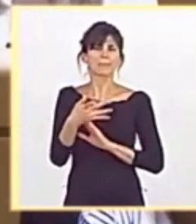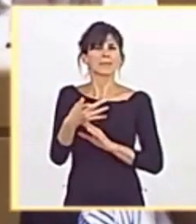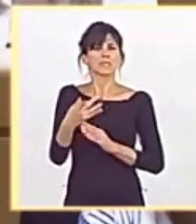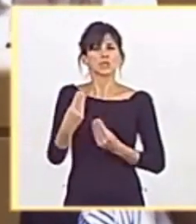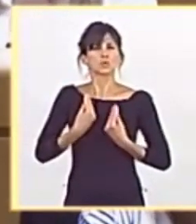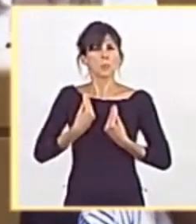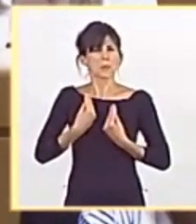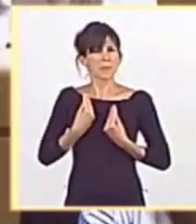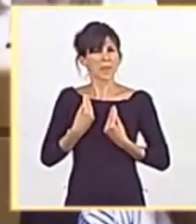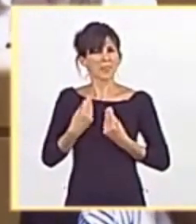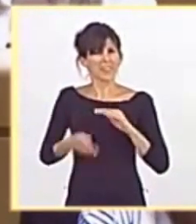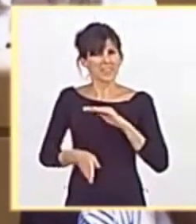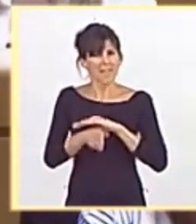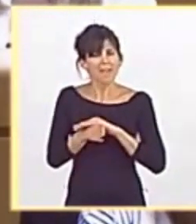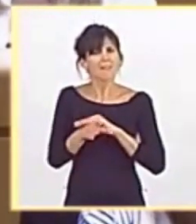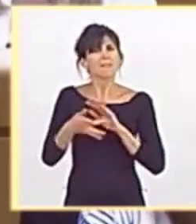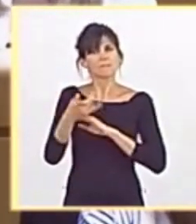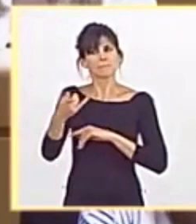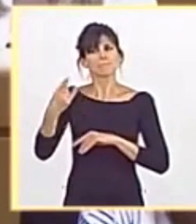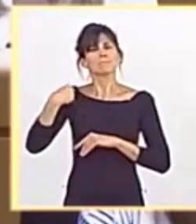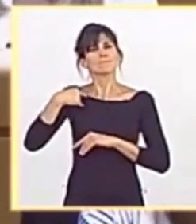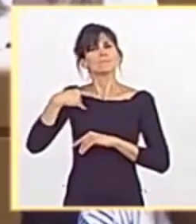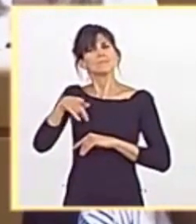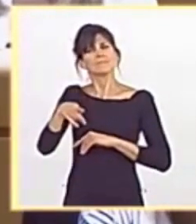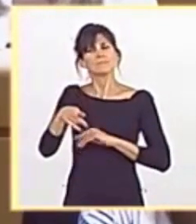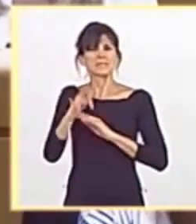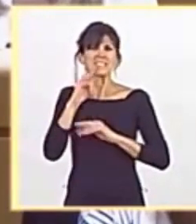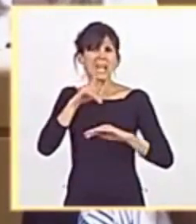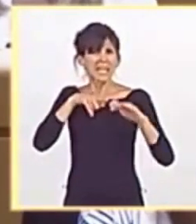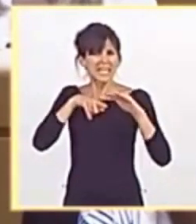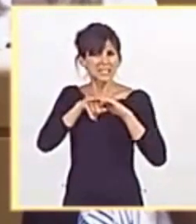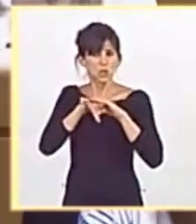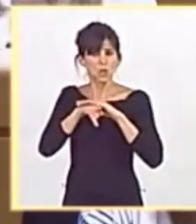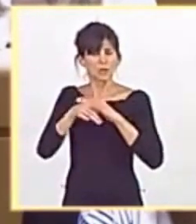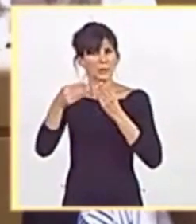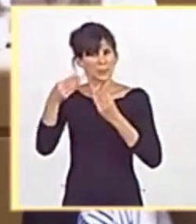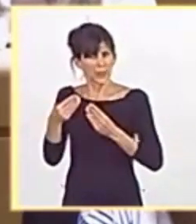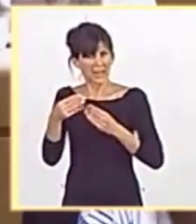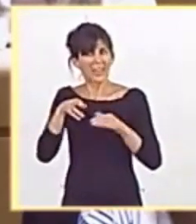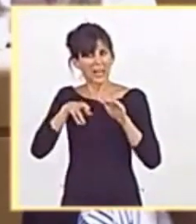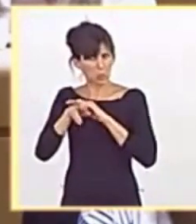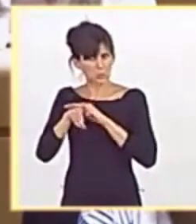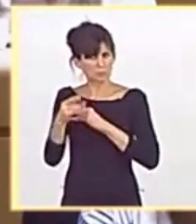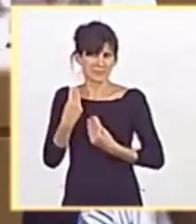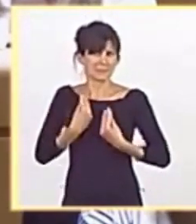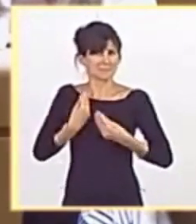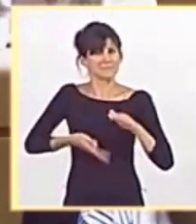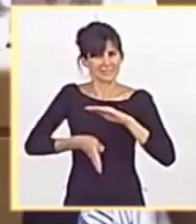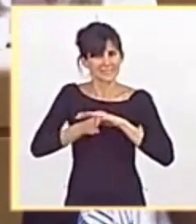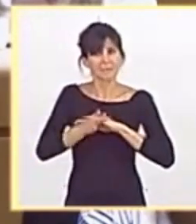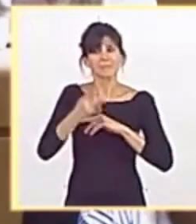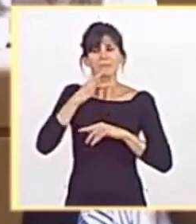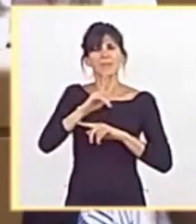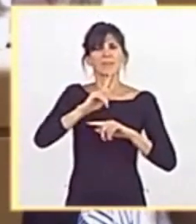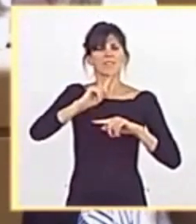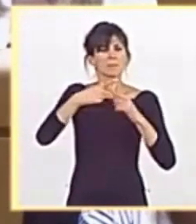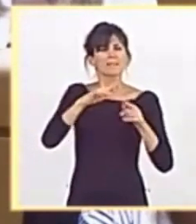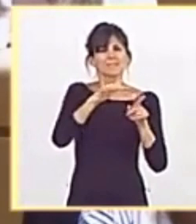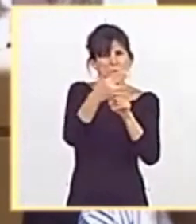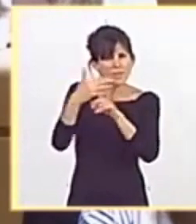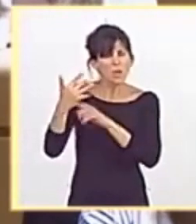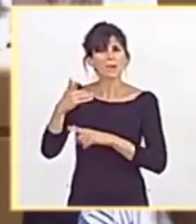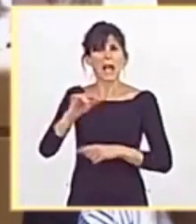municipios parte de una buena gestión de los recursos y las maltrechas economías familiares de los autónomos, de las